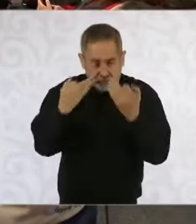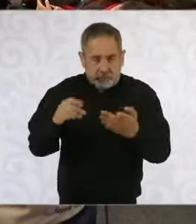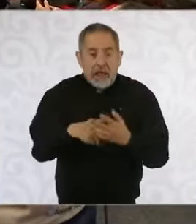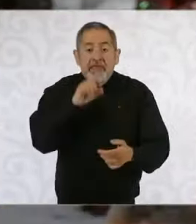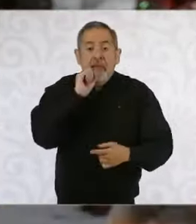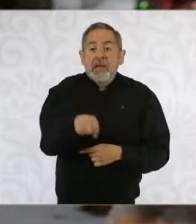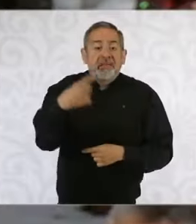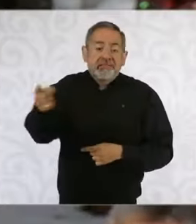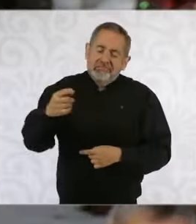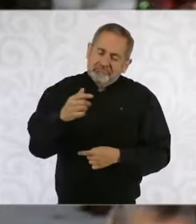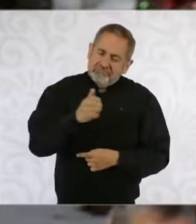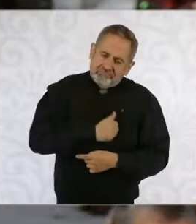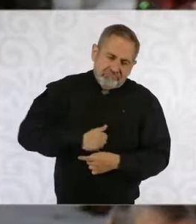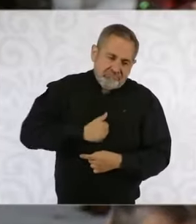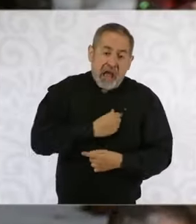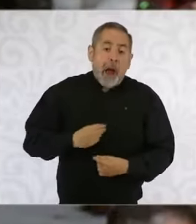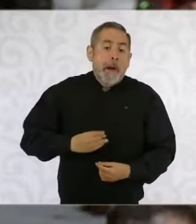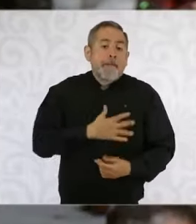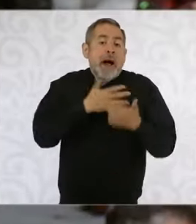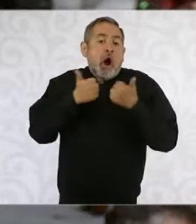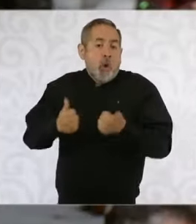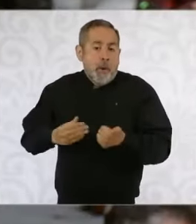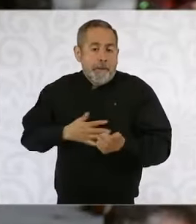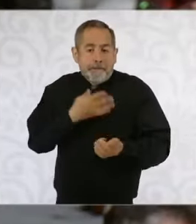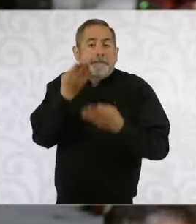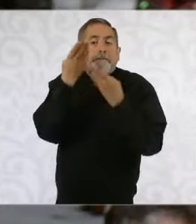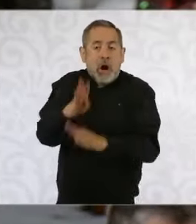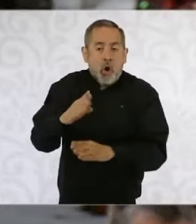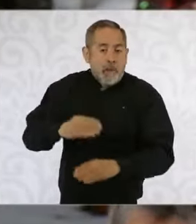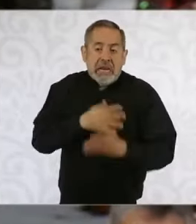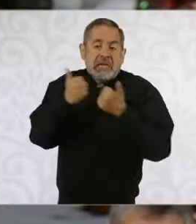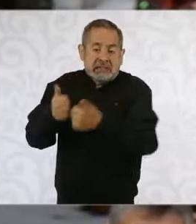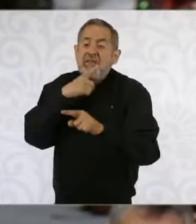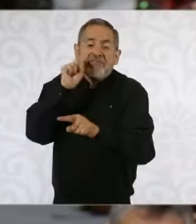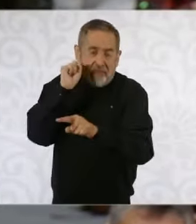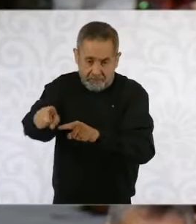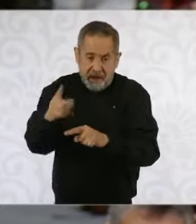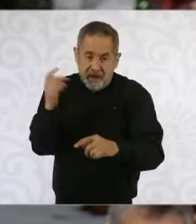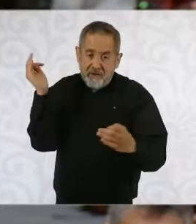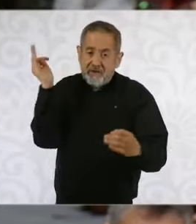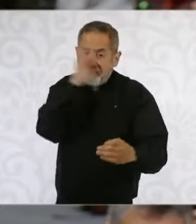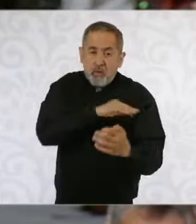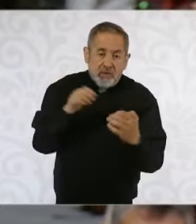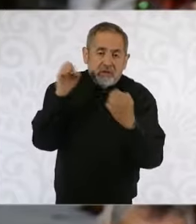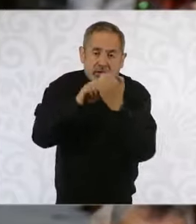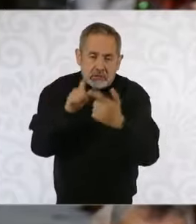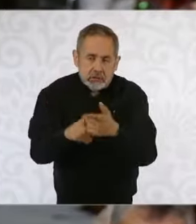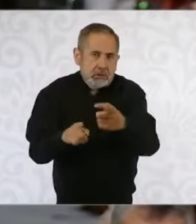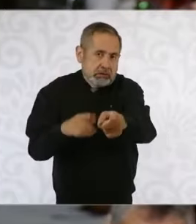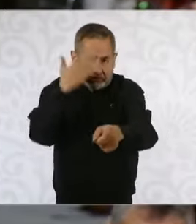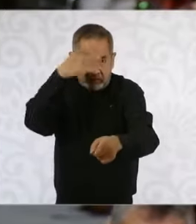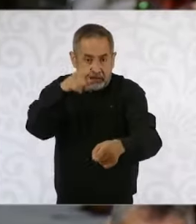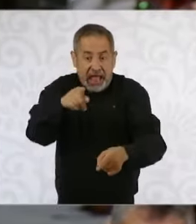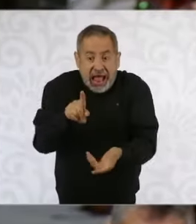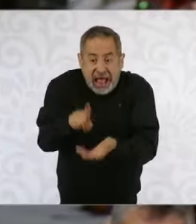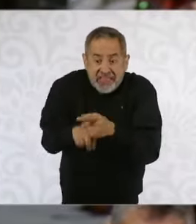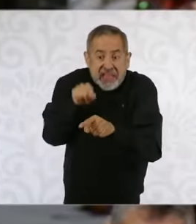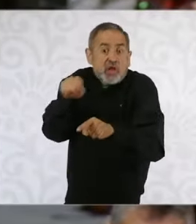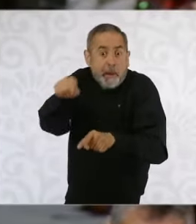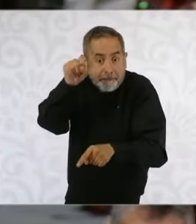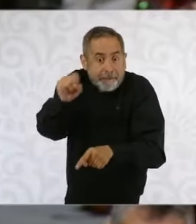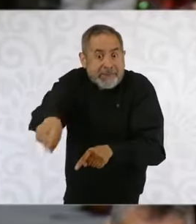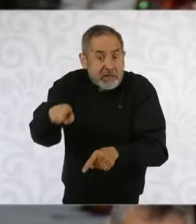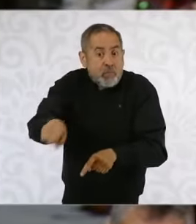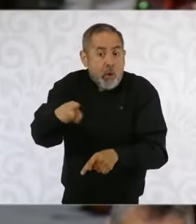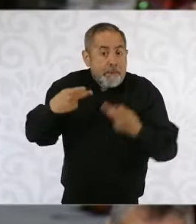del Bienestar se han presentado estos casos. Tengo entendido o debe de ser que usted ya tenga conocimiento de cómo inclusive personal al interior de los